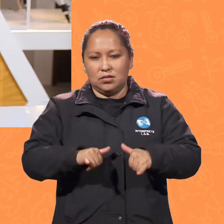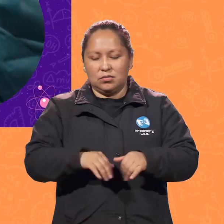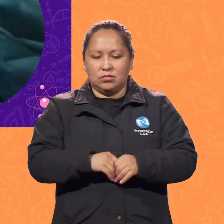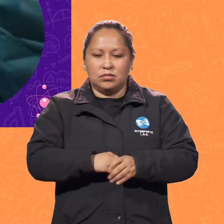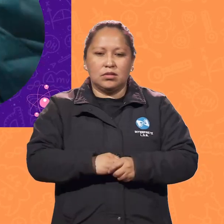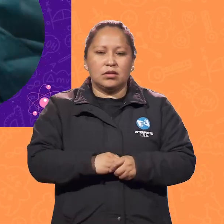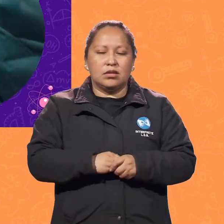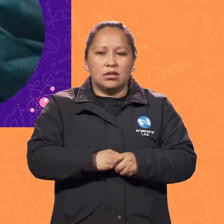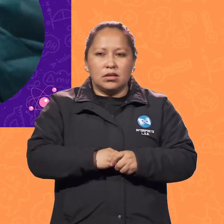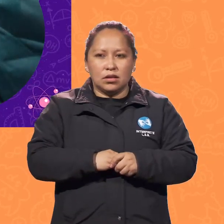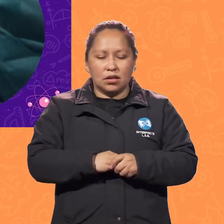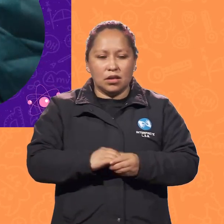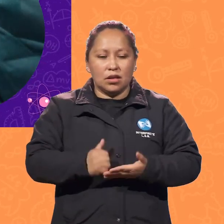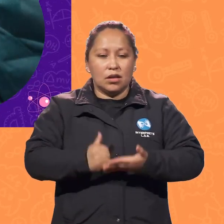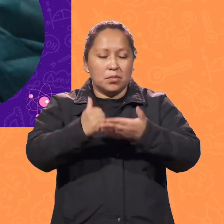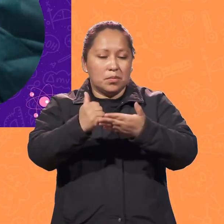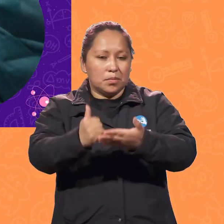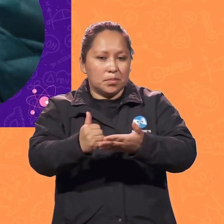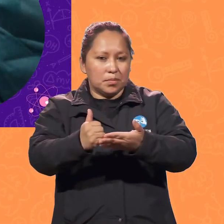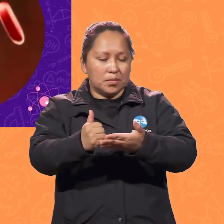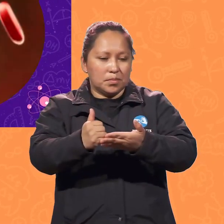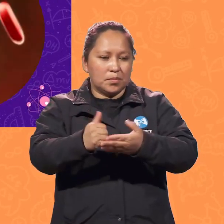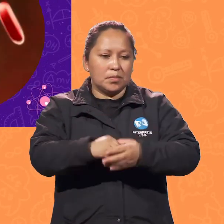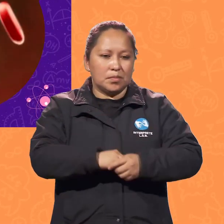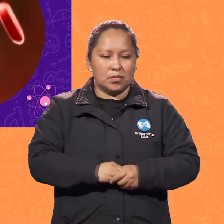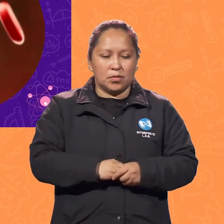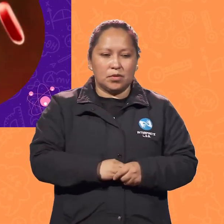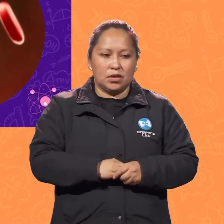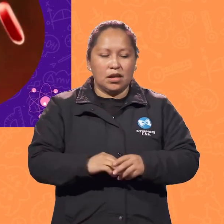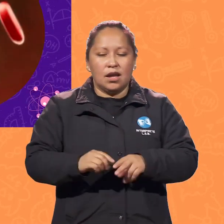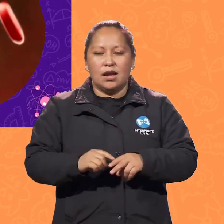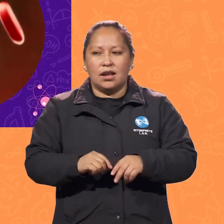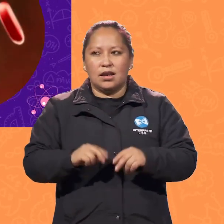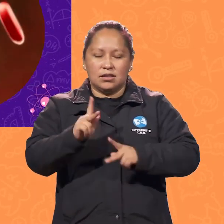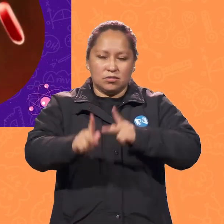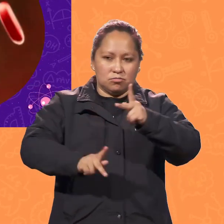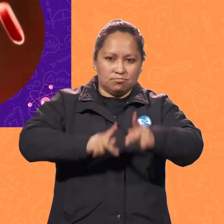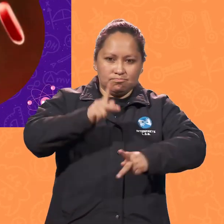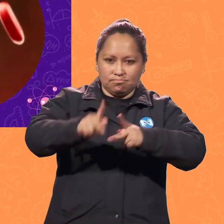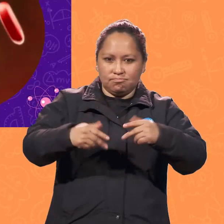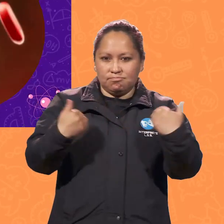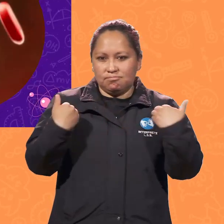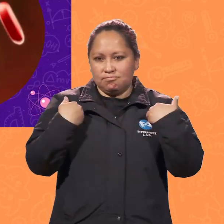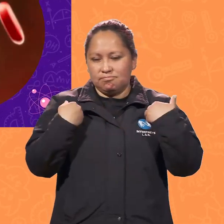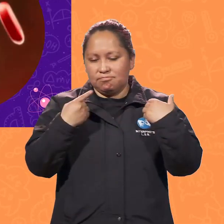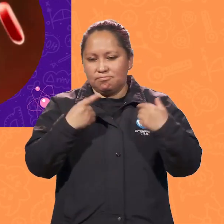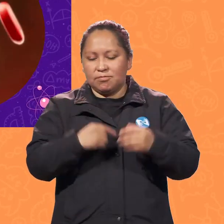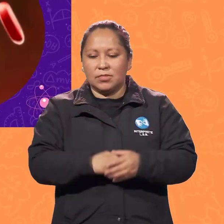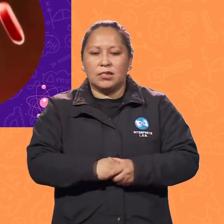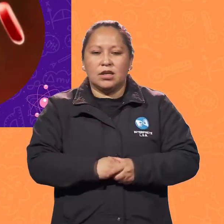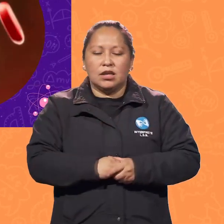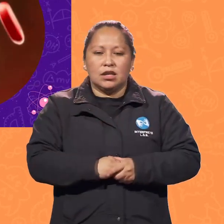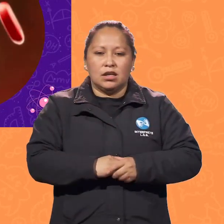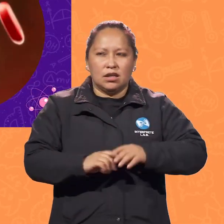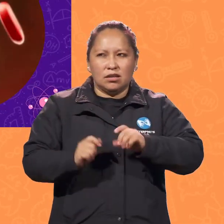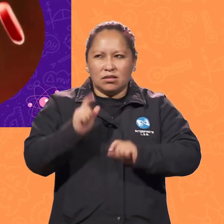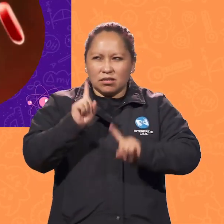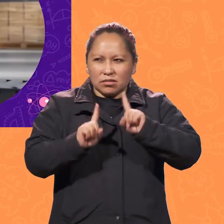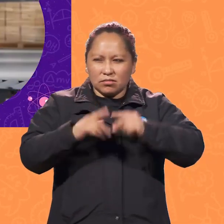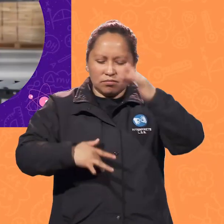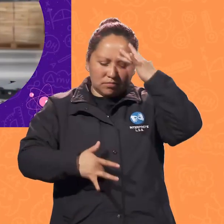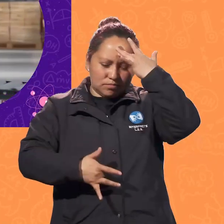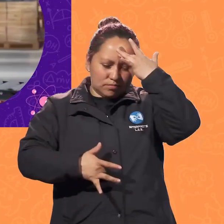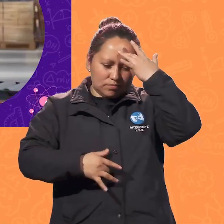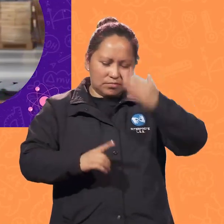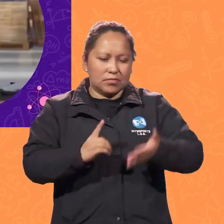salud, como robots enfermeros, cirujanos, nanorobots que se mueven dentro de nuestros cuerpos y exploran el mismo,